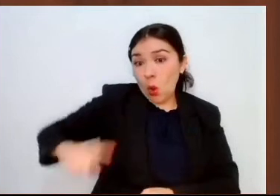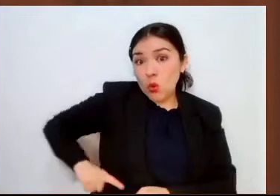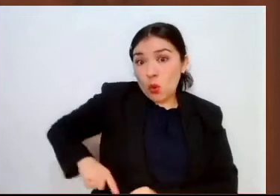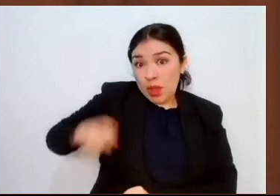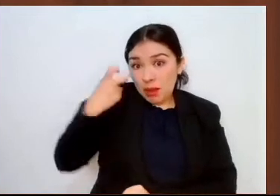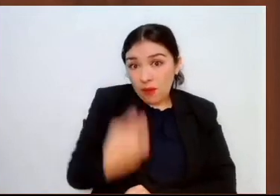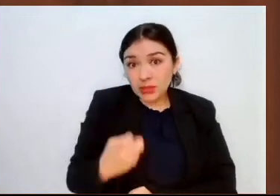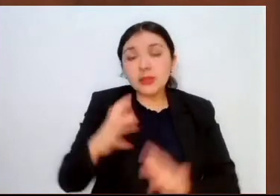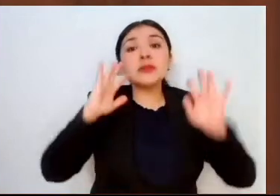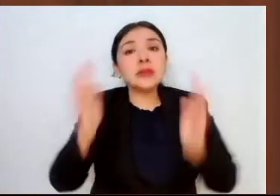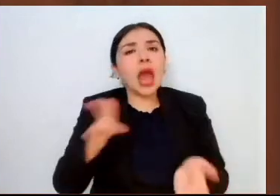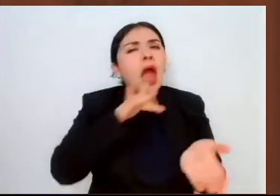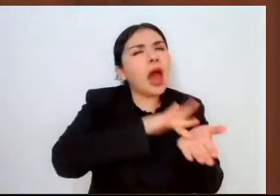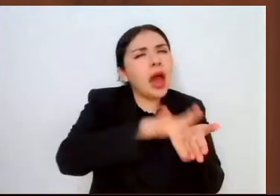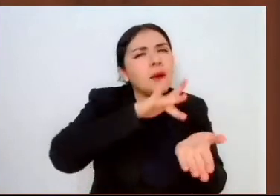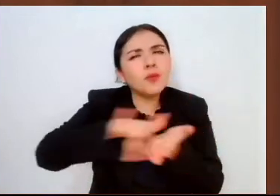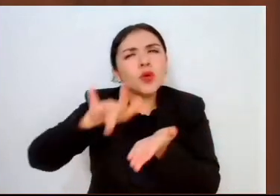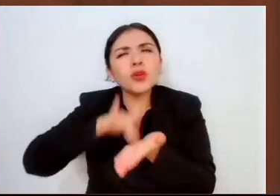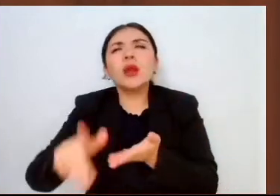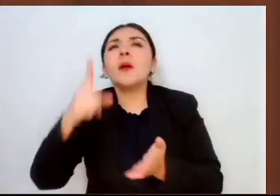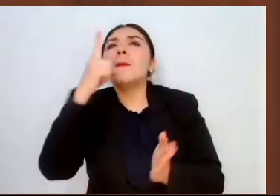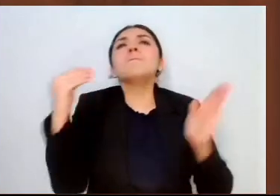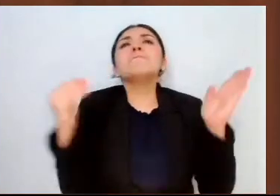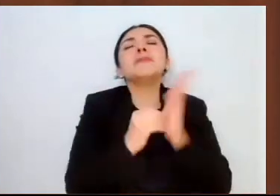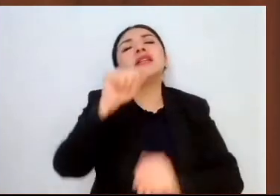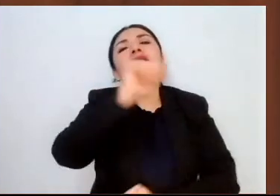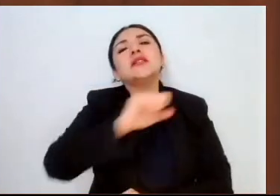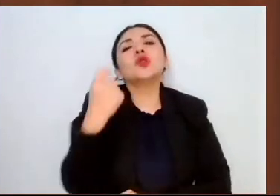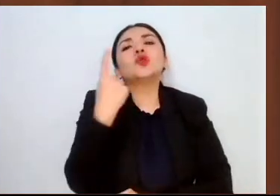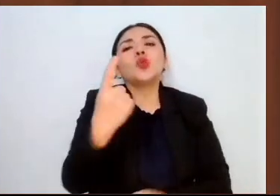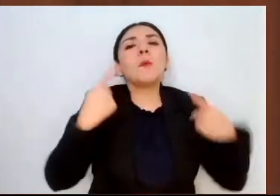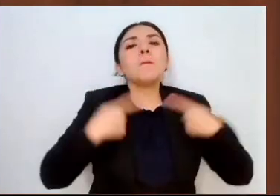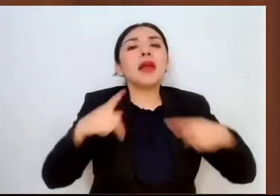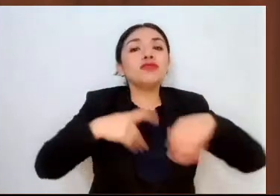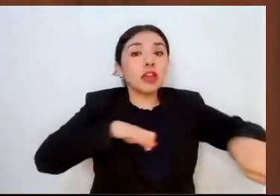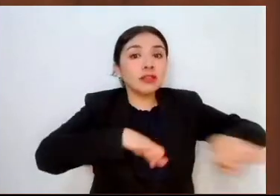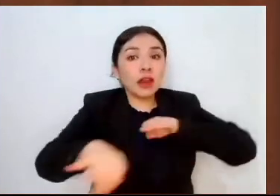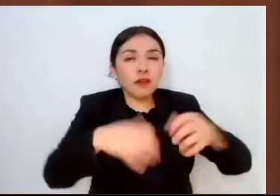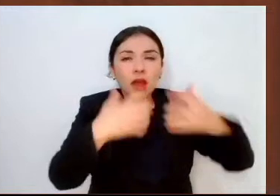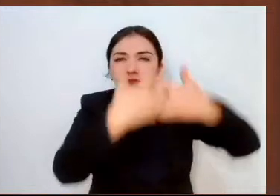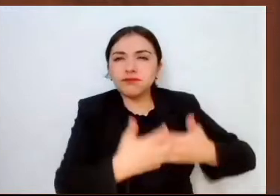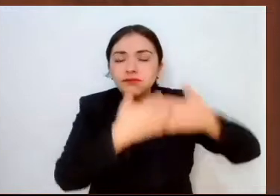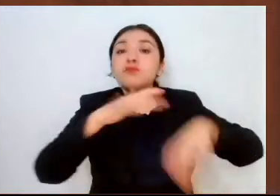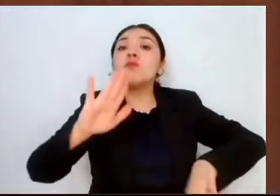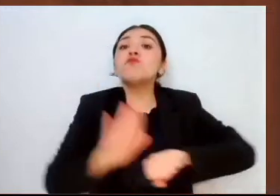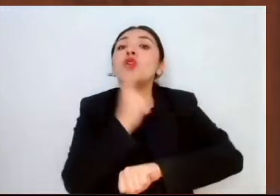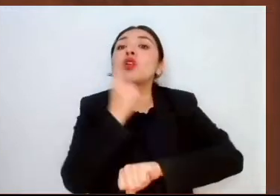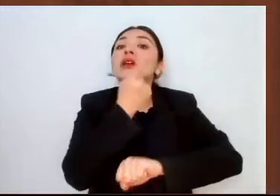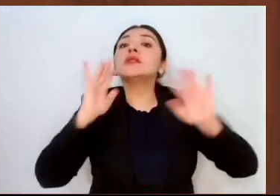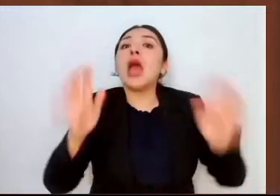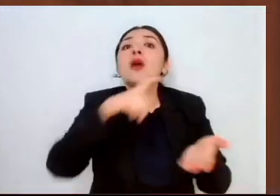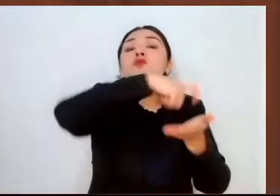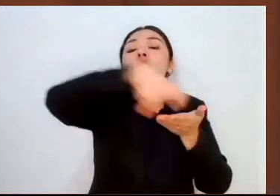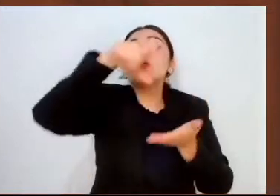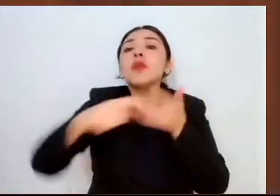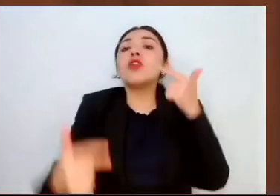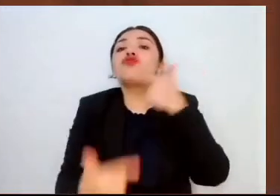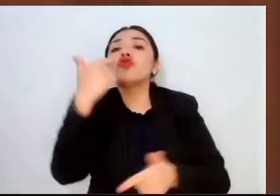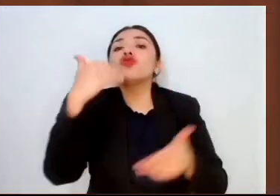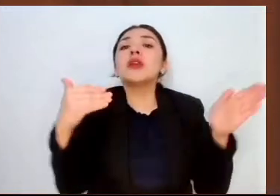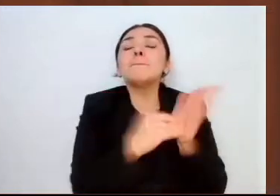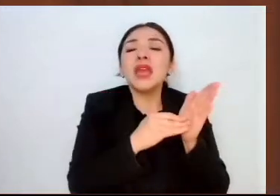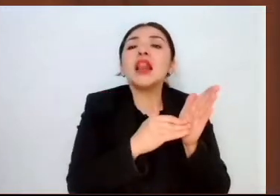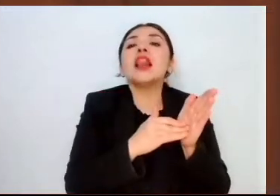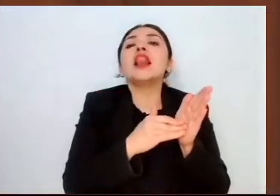se han apoyado a mil 601 productores por la adquisición de más de 12 mil vientres y